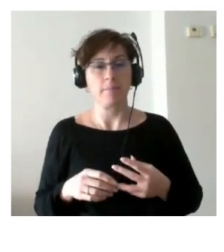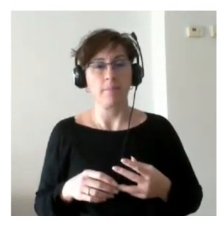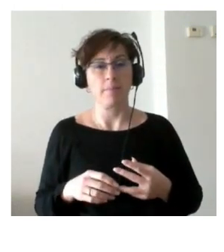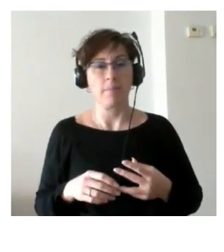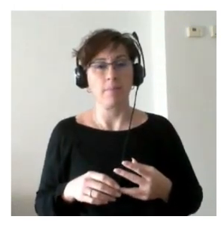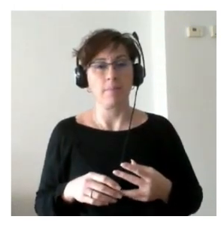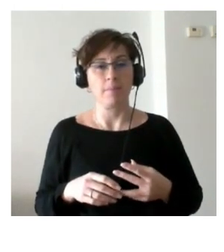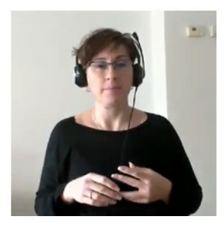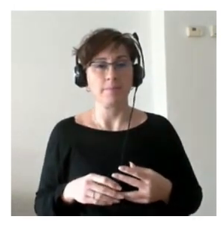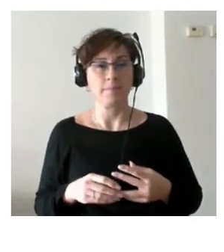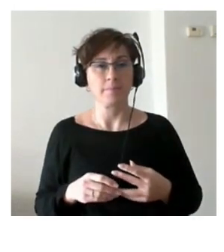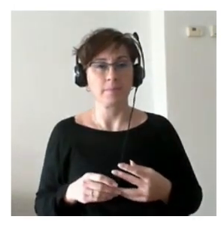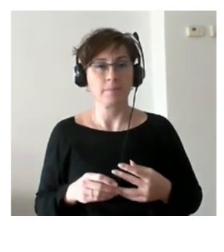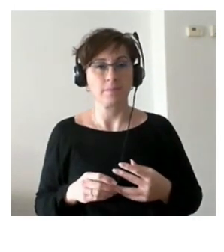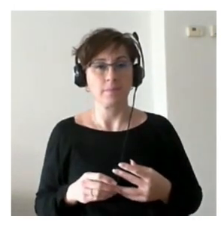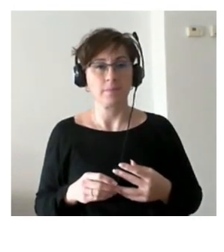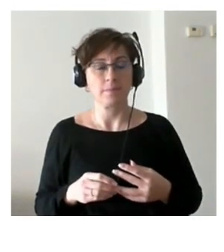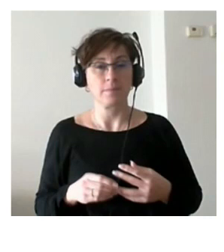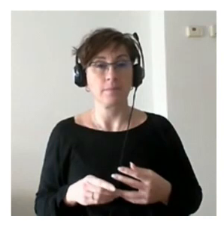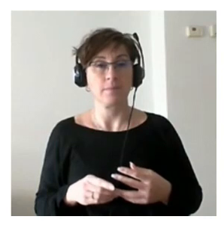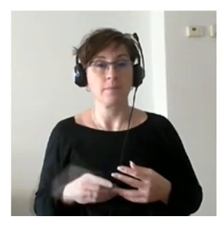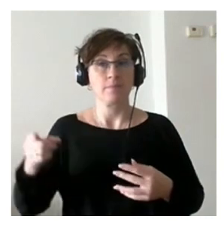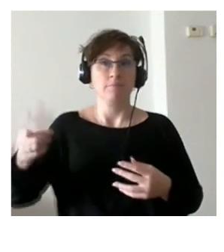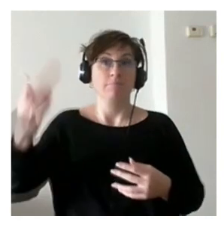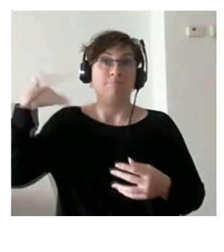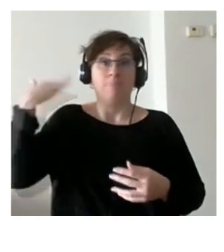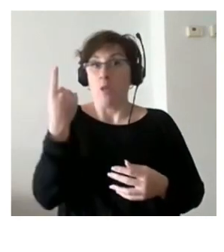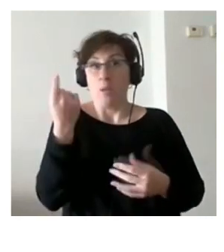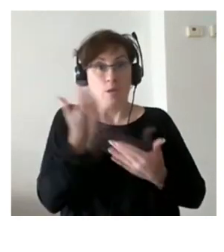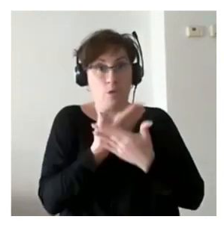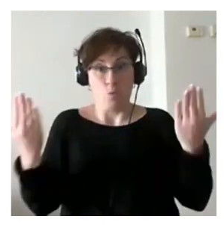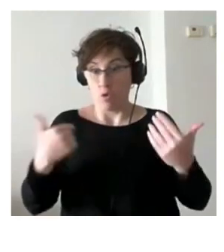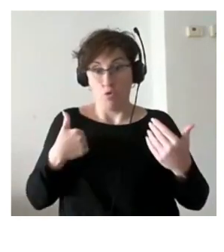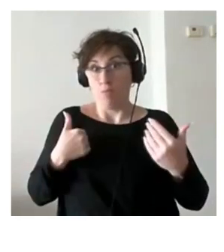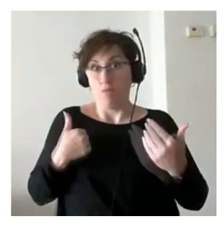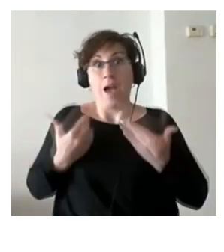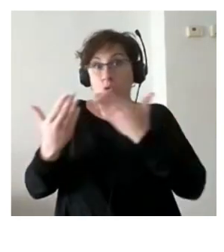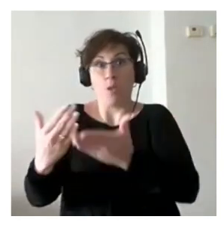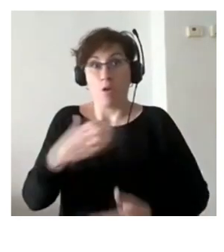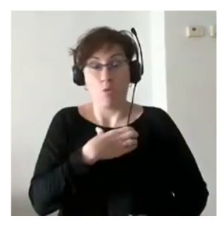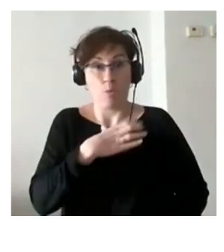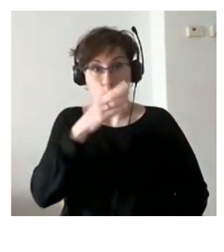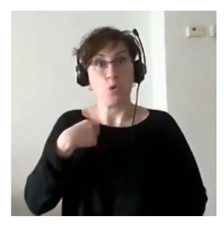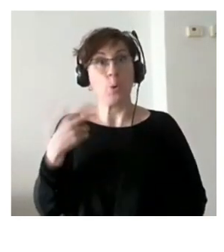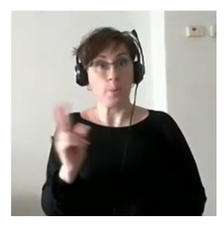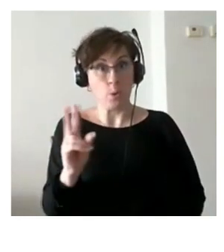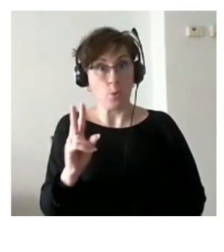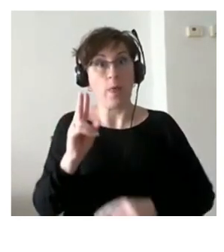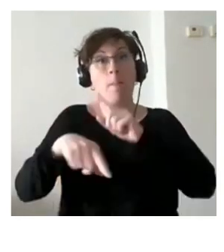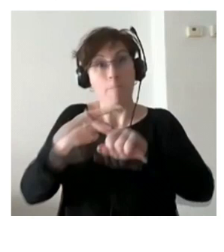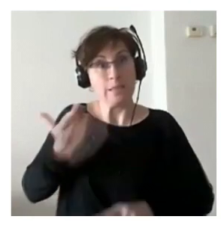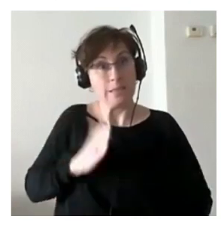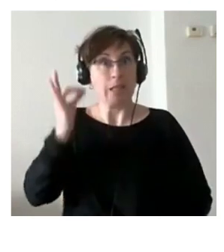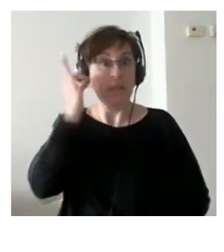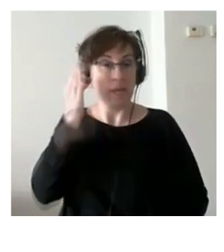que bueno pues él no tenía dinero en ese momento yo tampoco le podía ayudar yo soy viuda y a cargo tengo una hija entonces claro es una persona que